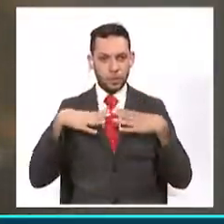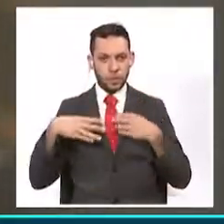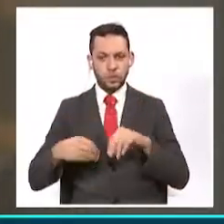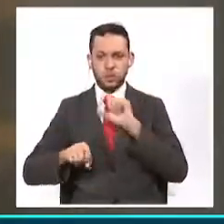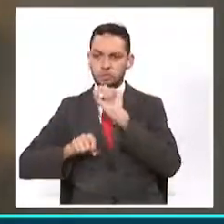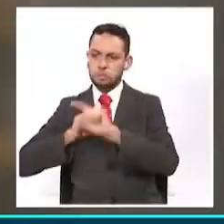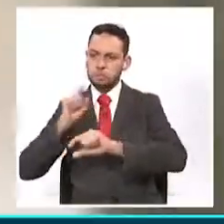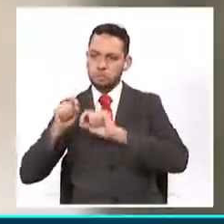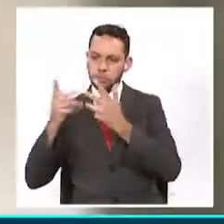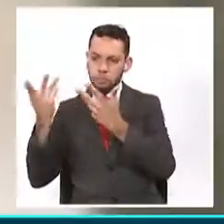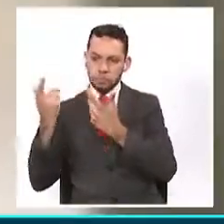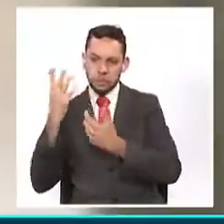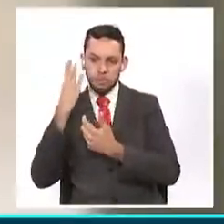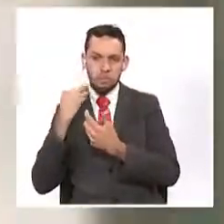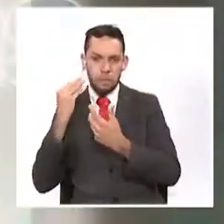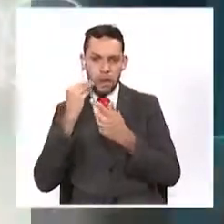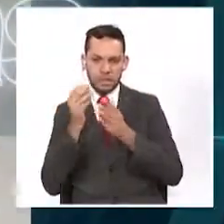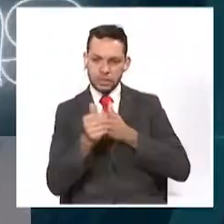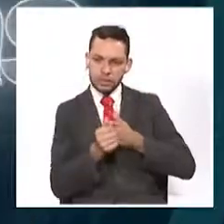consultó con expertos.